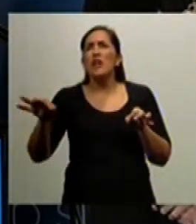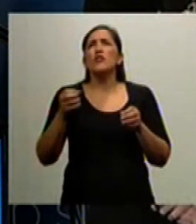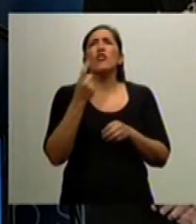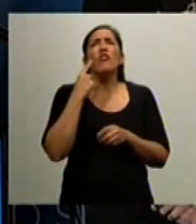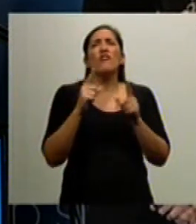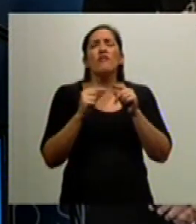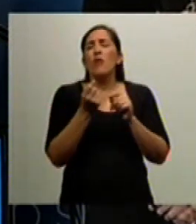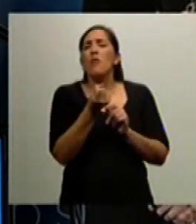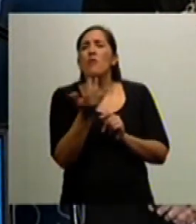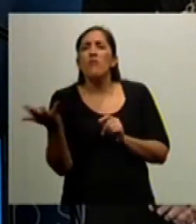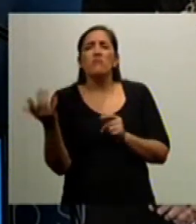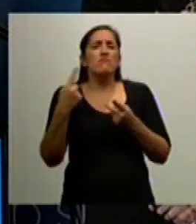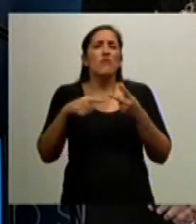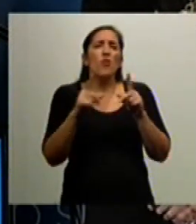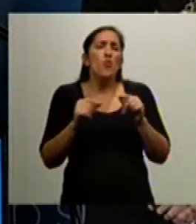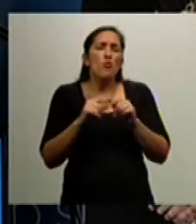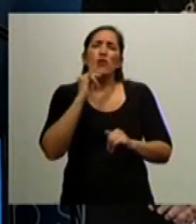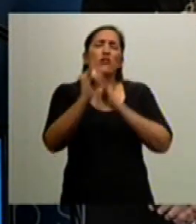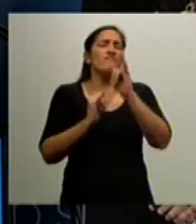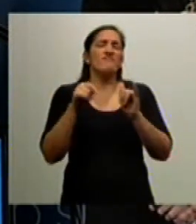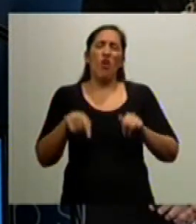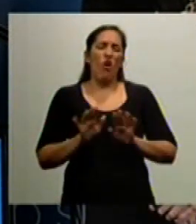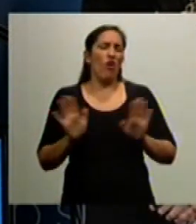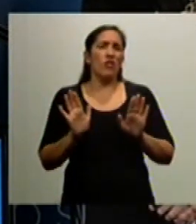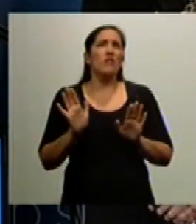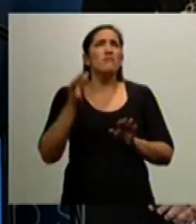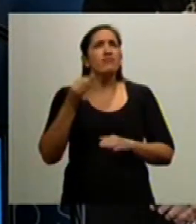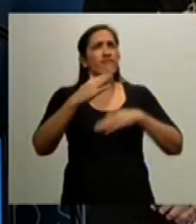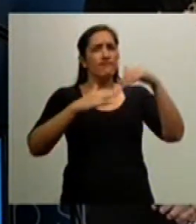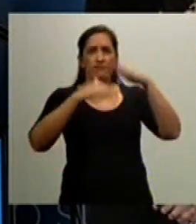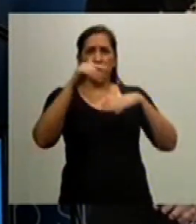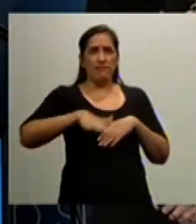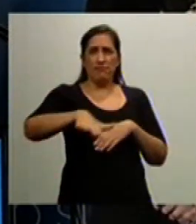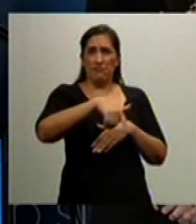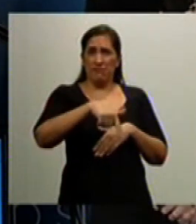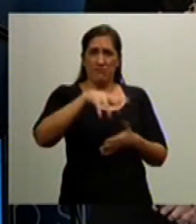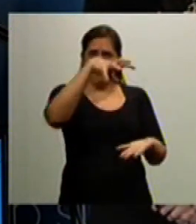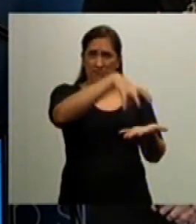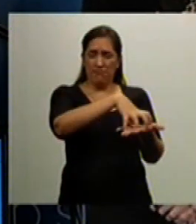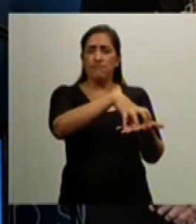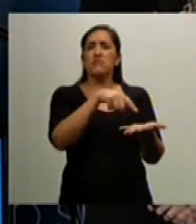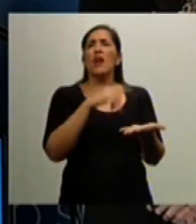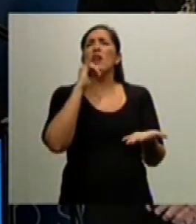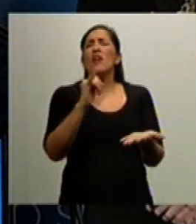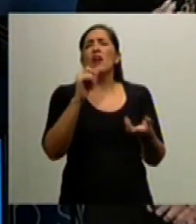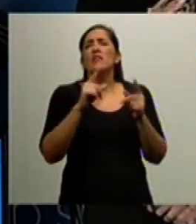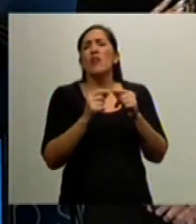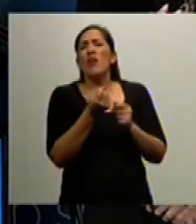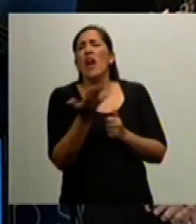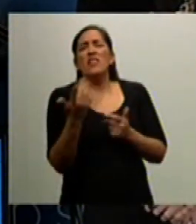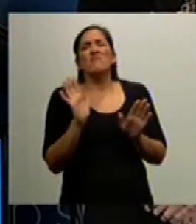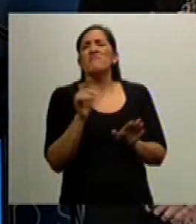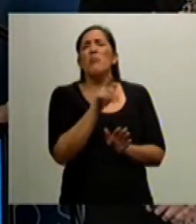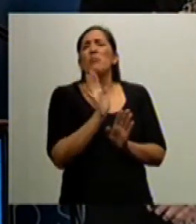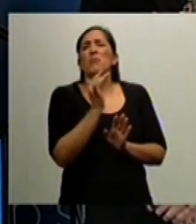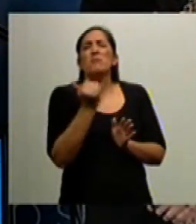cifras que costó esta construcción, porque esos son